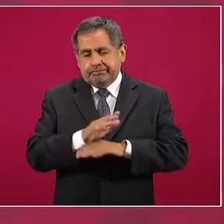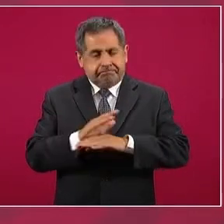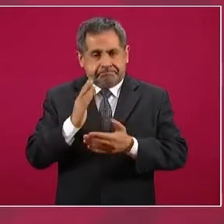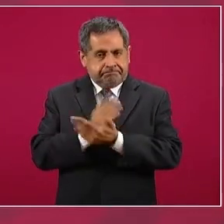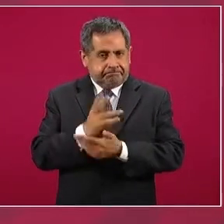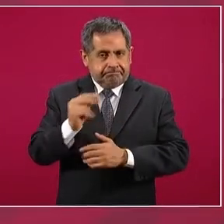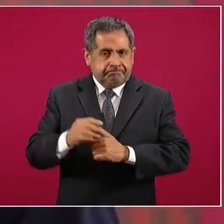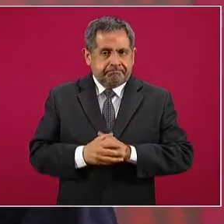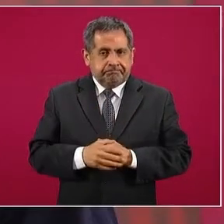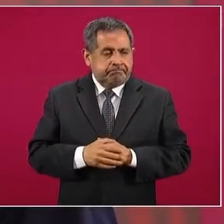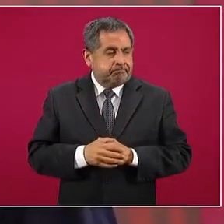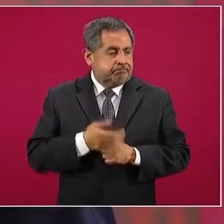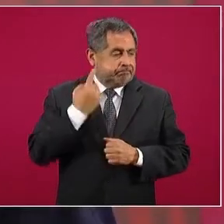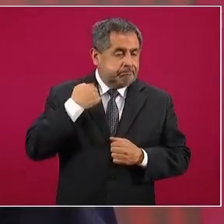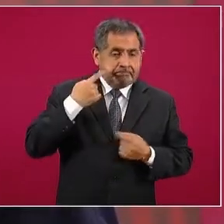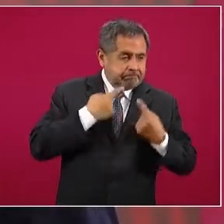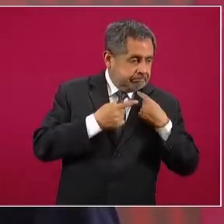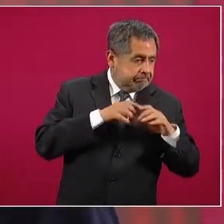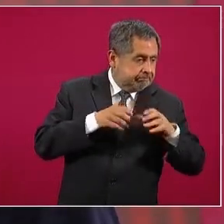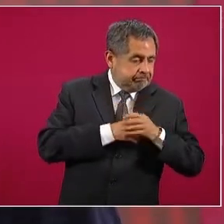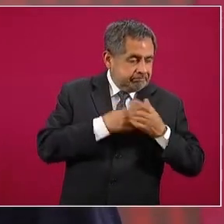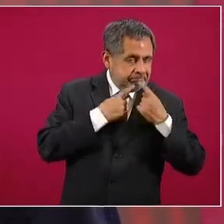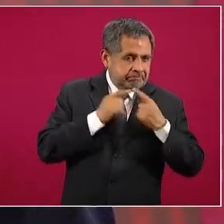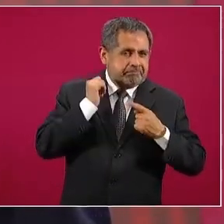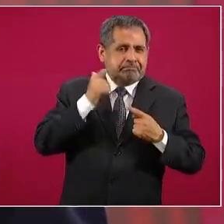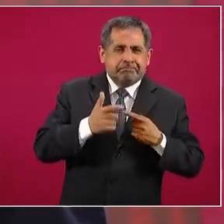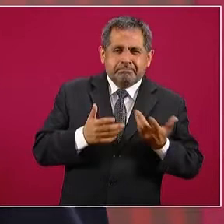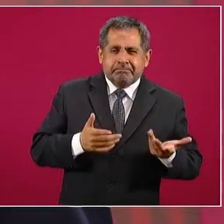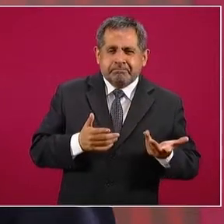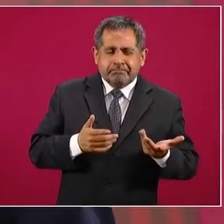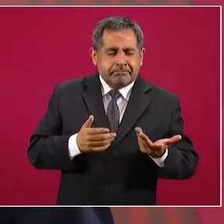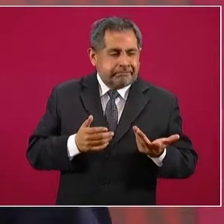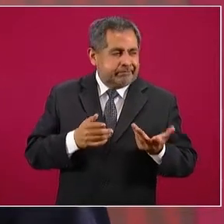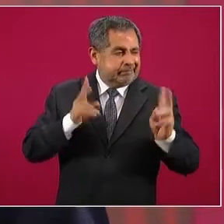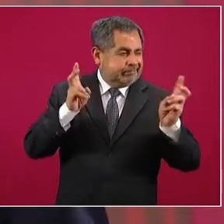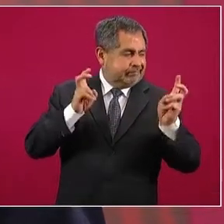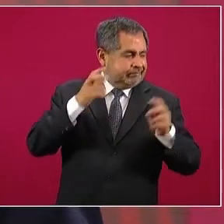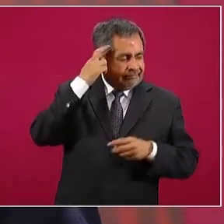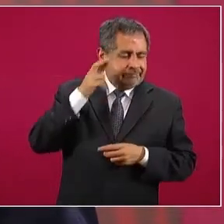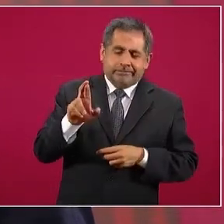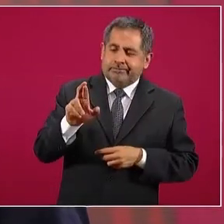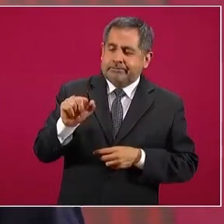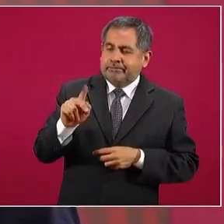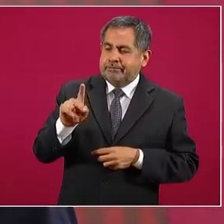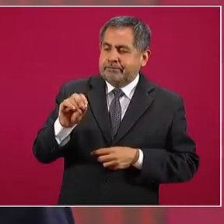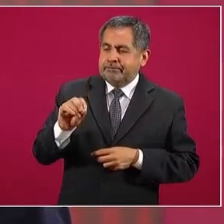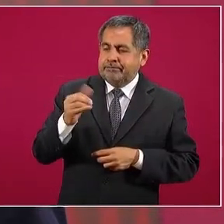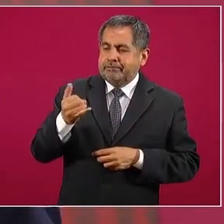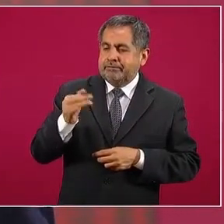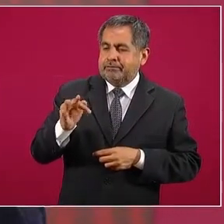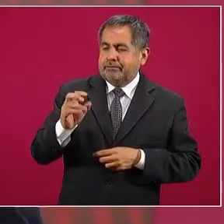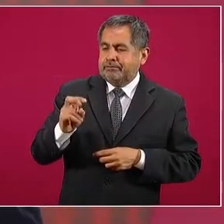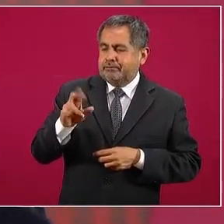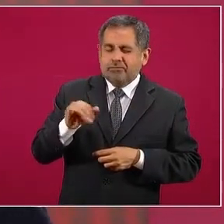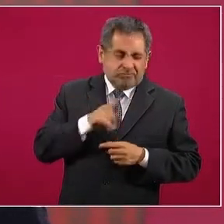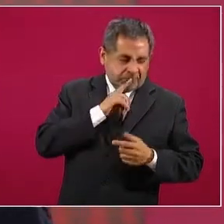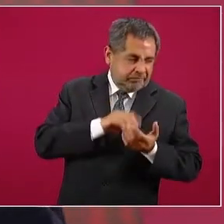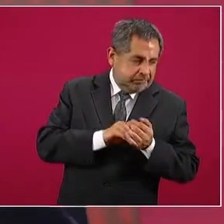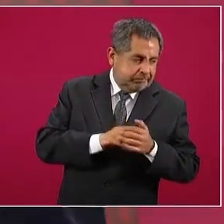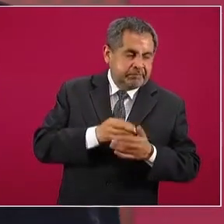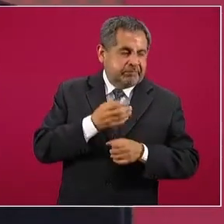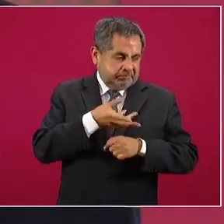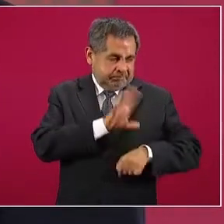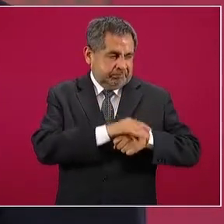y echamos a andar el operativo rápido y furioso y dejamos pasar